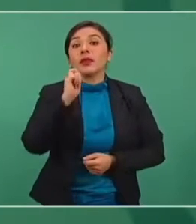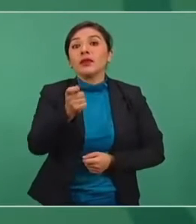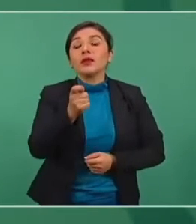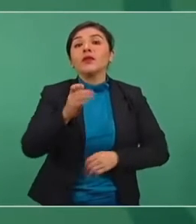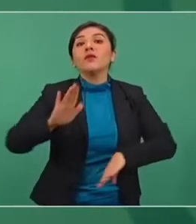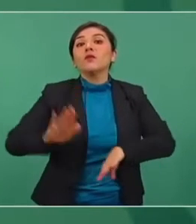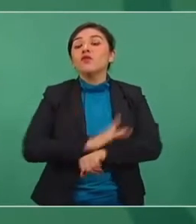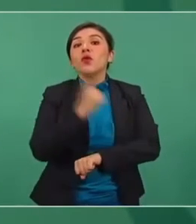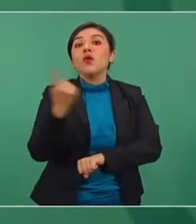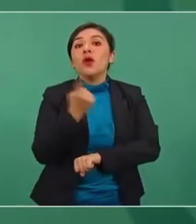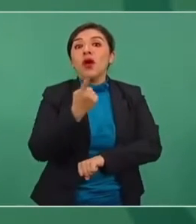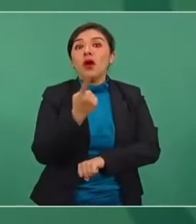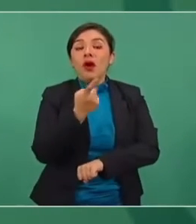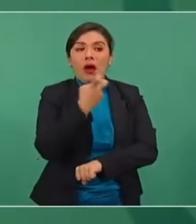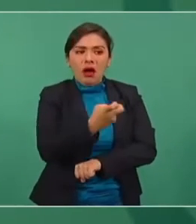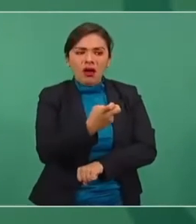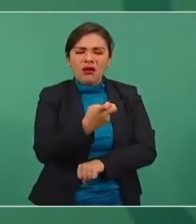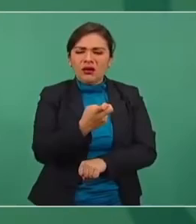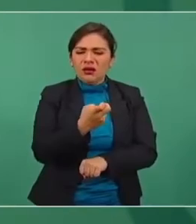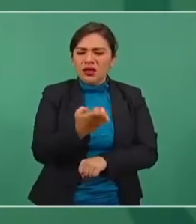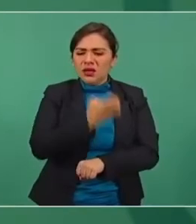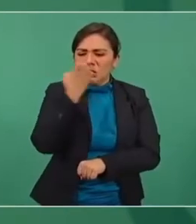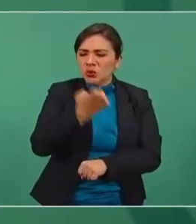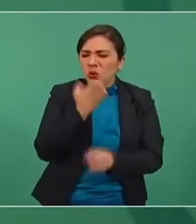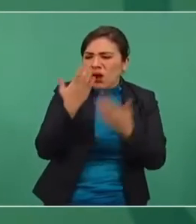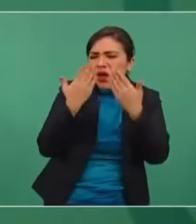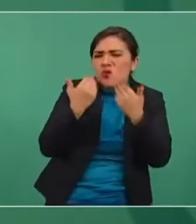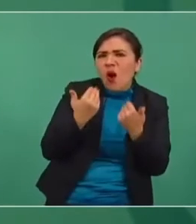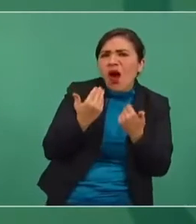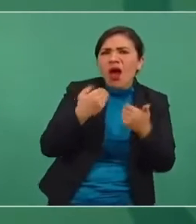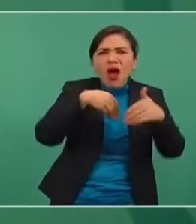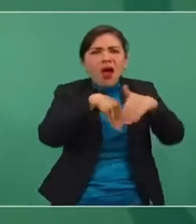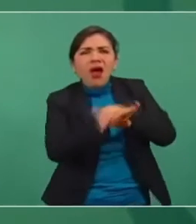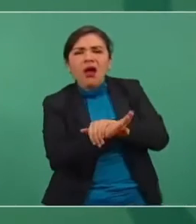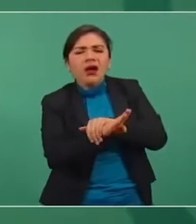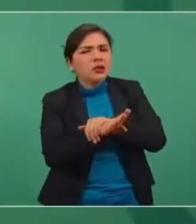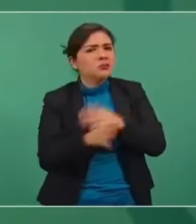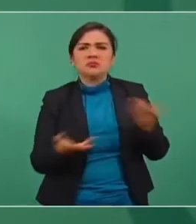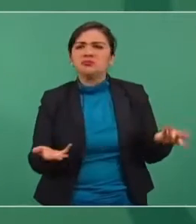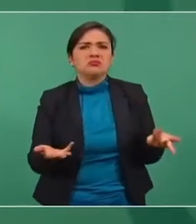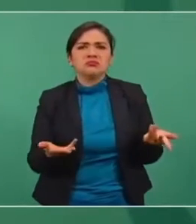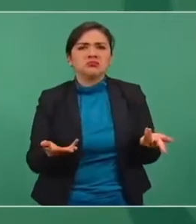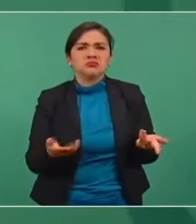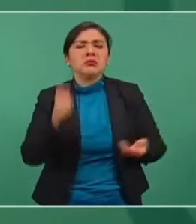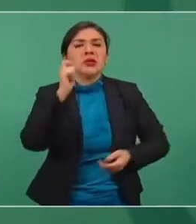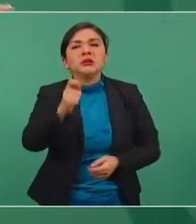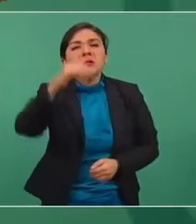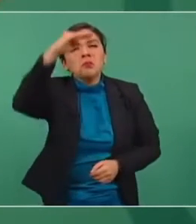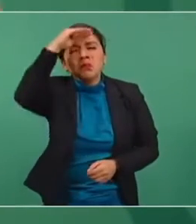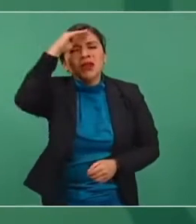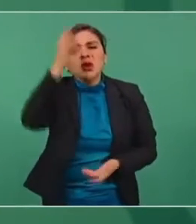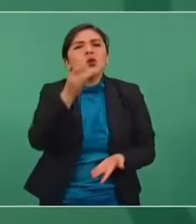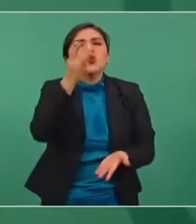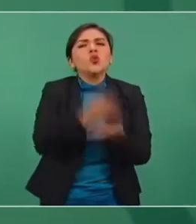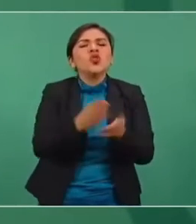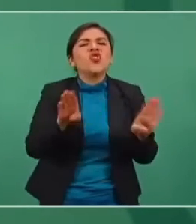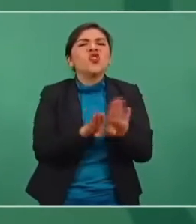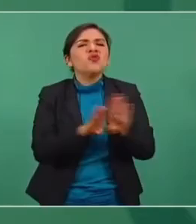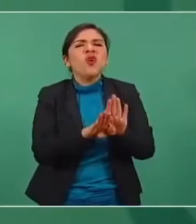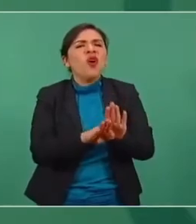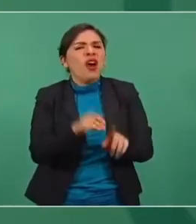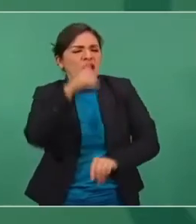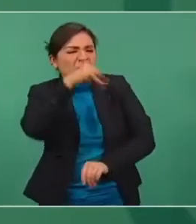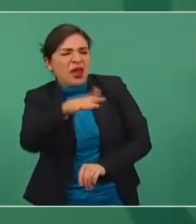no, era nada más llevar las contras